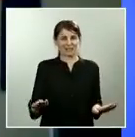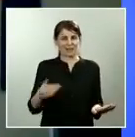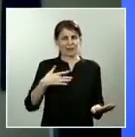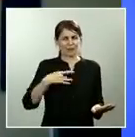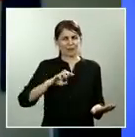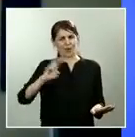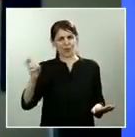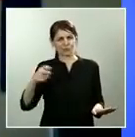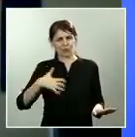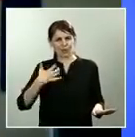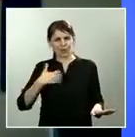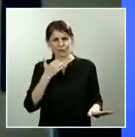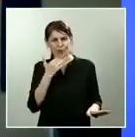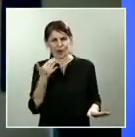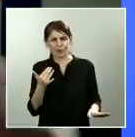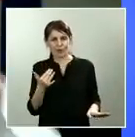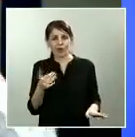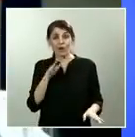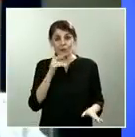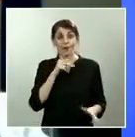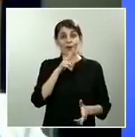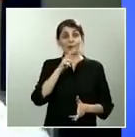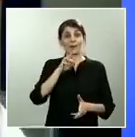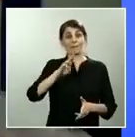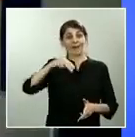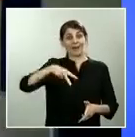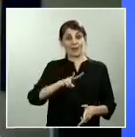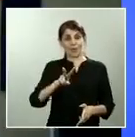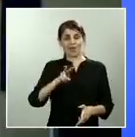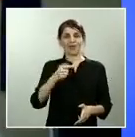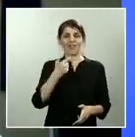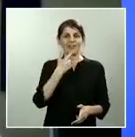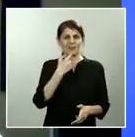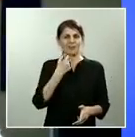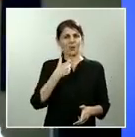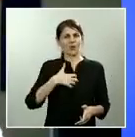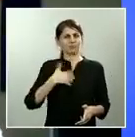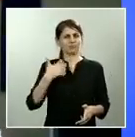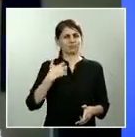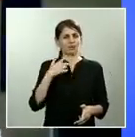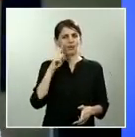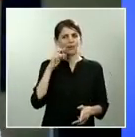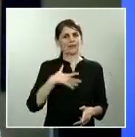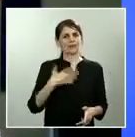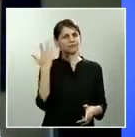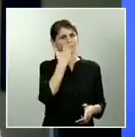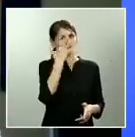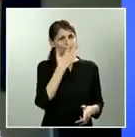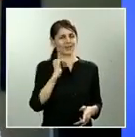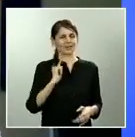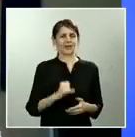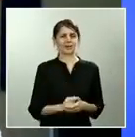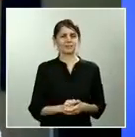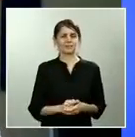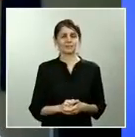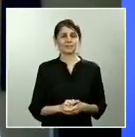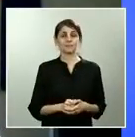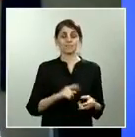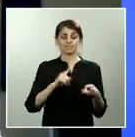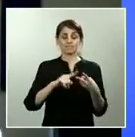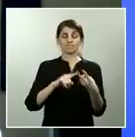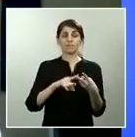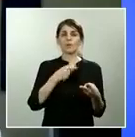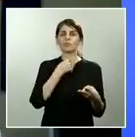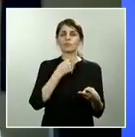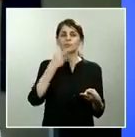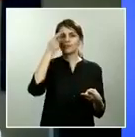este episodio abona de alguna manera la desconfianza. Por otro lado, me gustaría saber si han pactado con Pablo Casado,